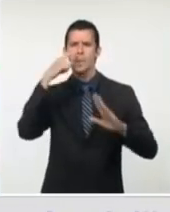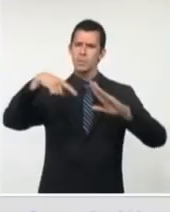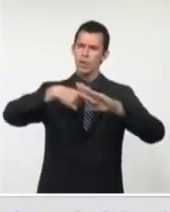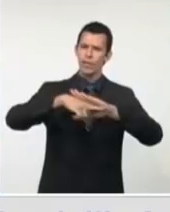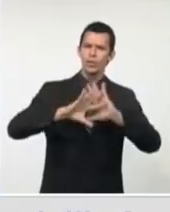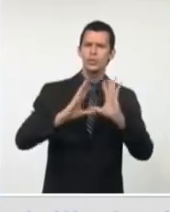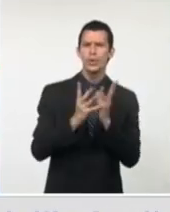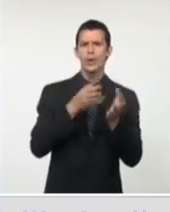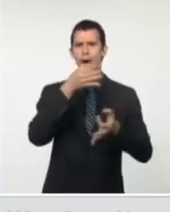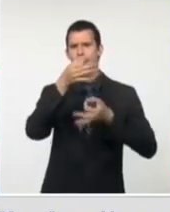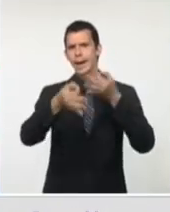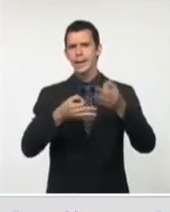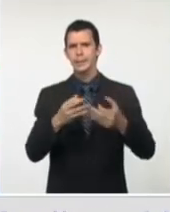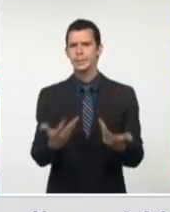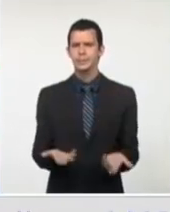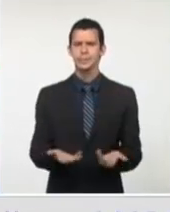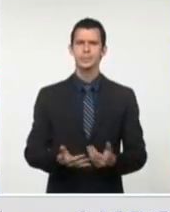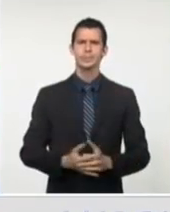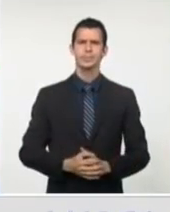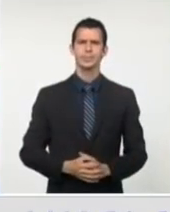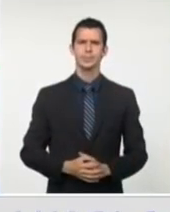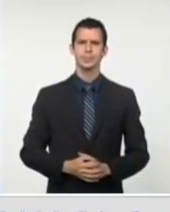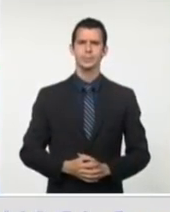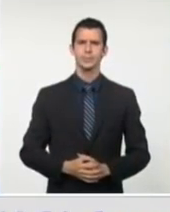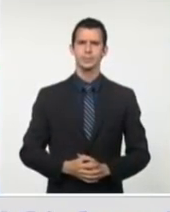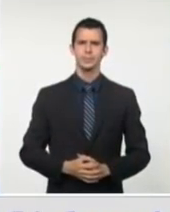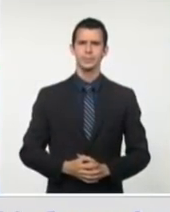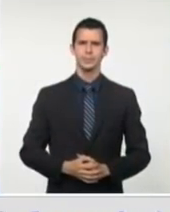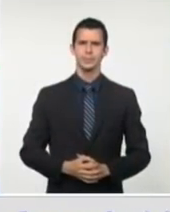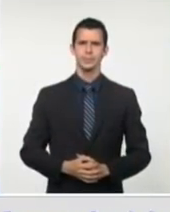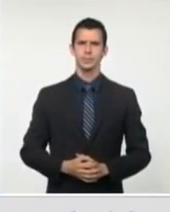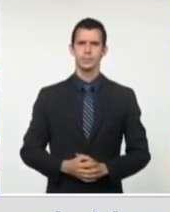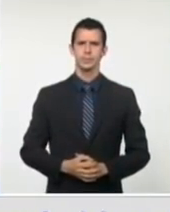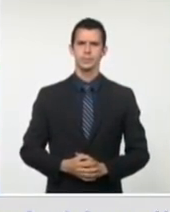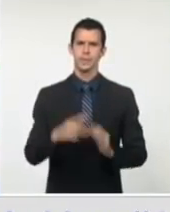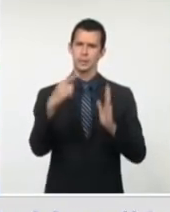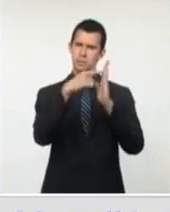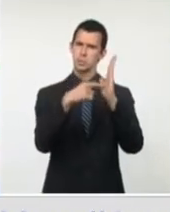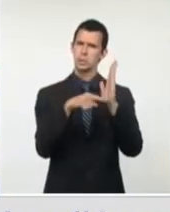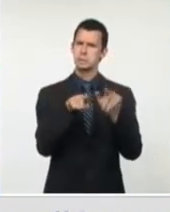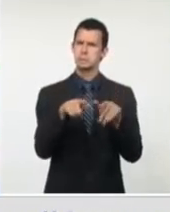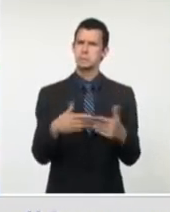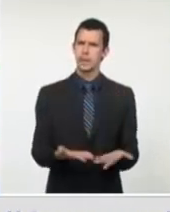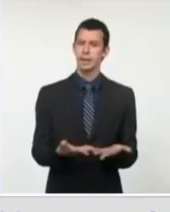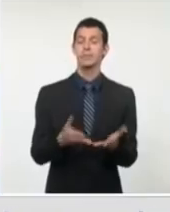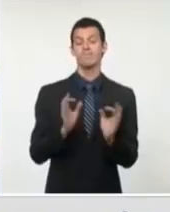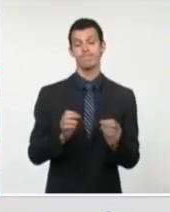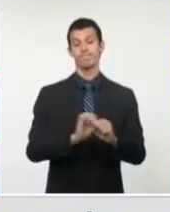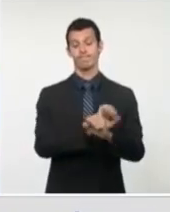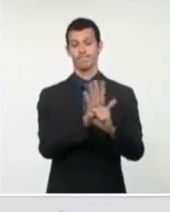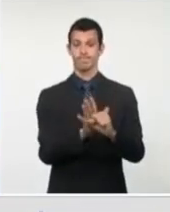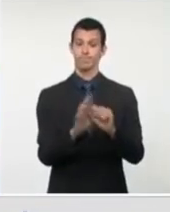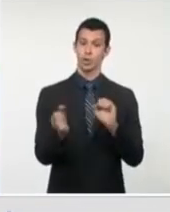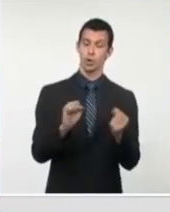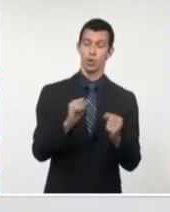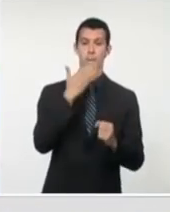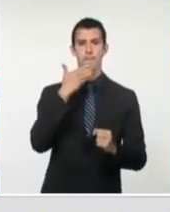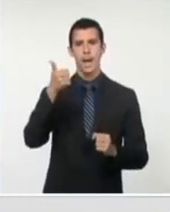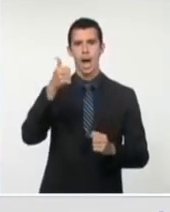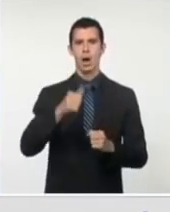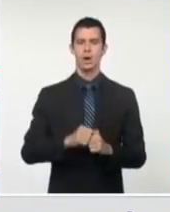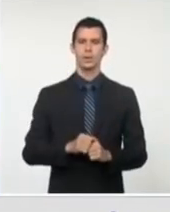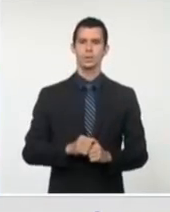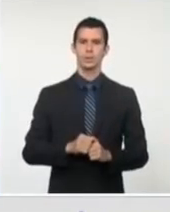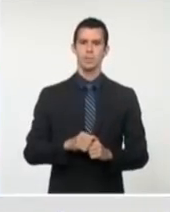Epidemiología del Ministerio de Salud Pública. Medidas que tienen que ver con el control sanitario, sobre todo a partir de nuevas disposiciones